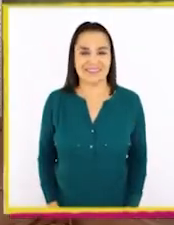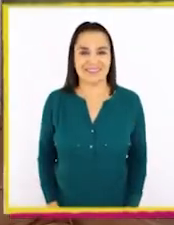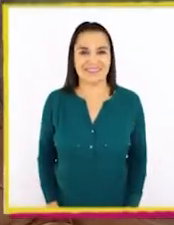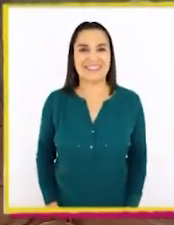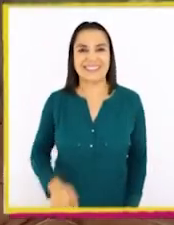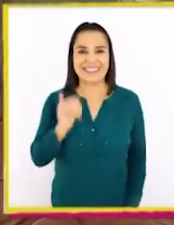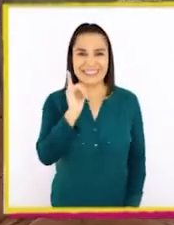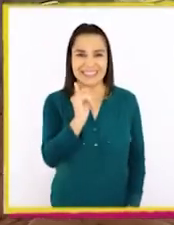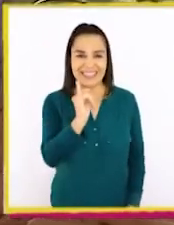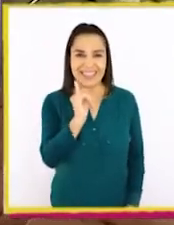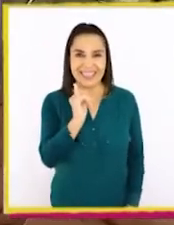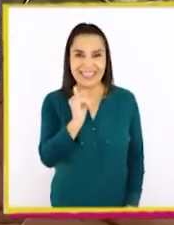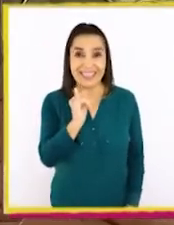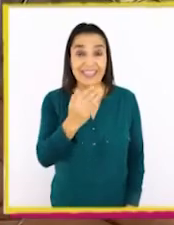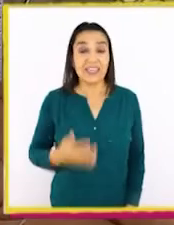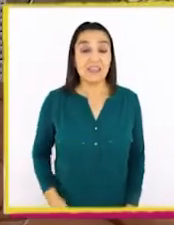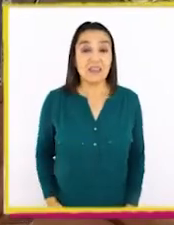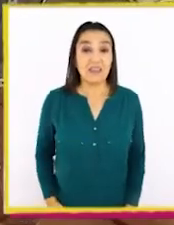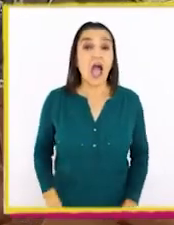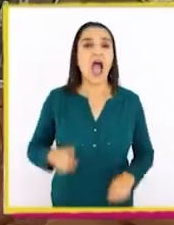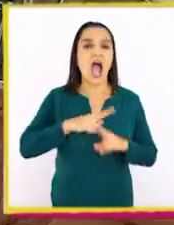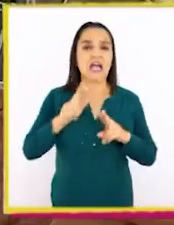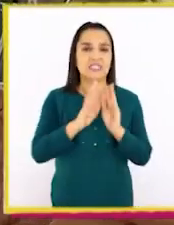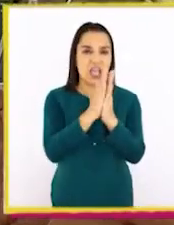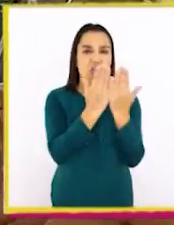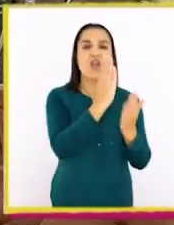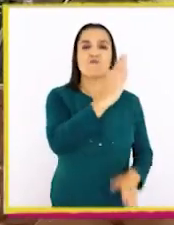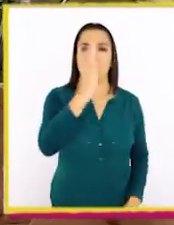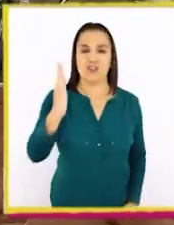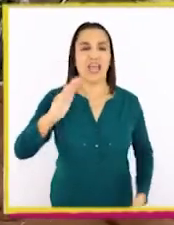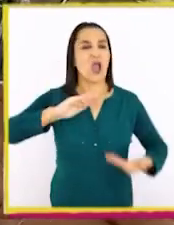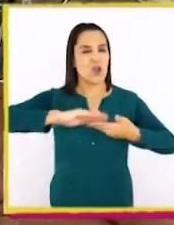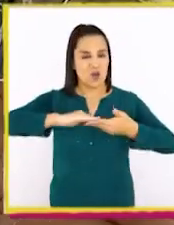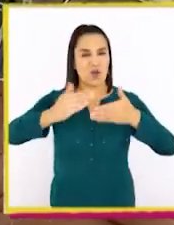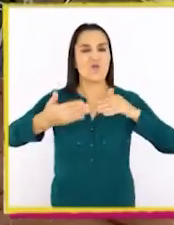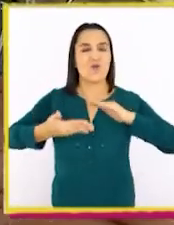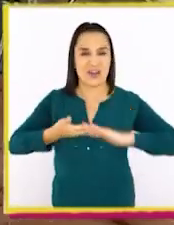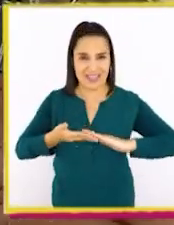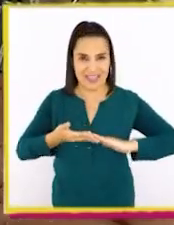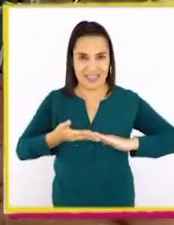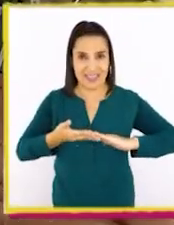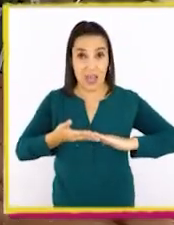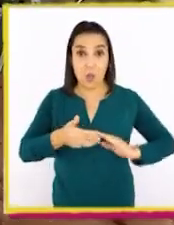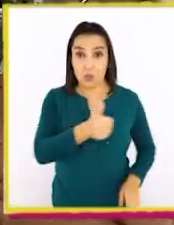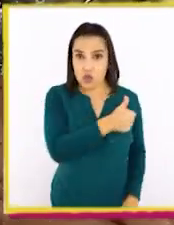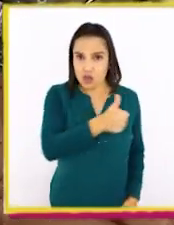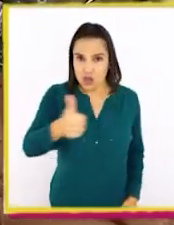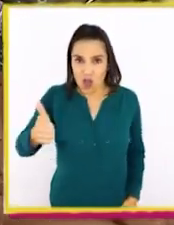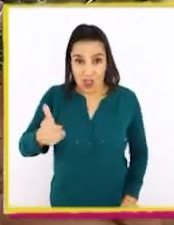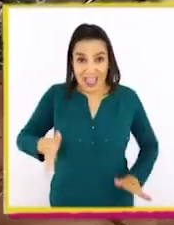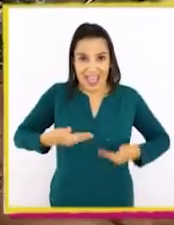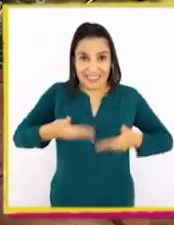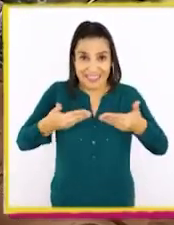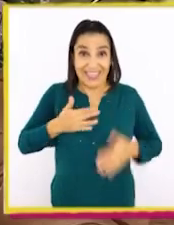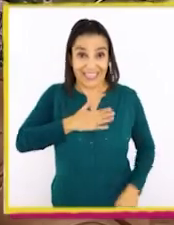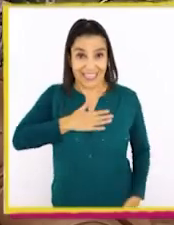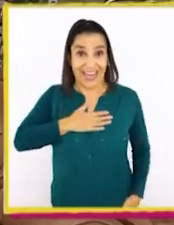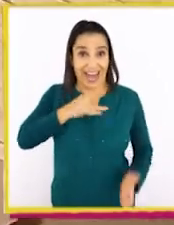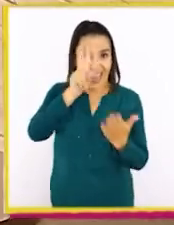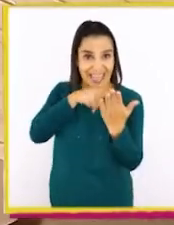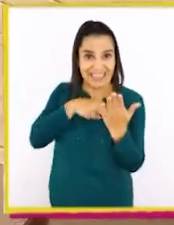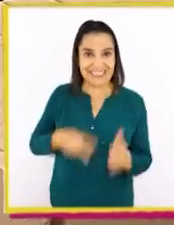¡Sí! A hacer una biblioteca comunitaria para que todos se animen y quieran leer.